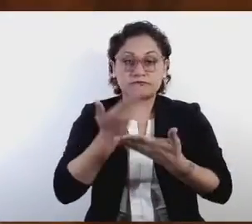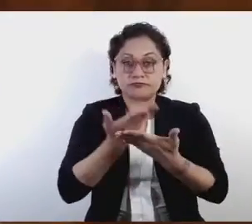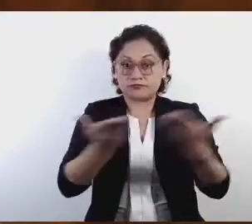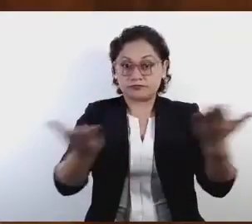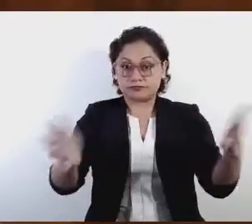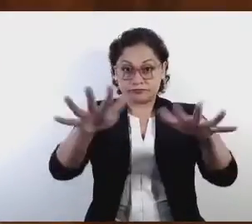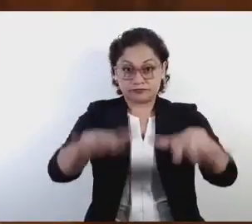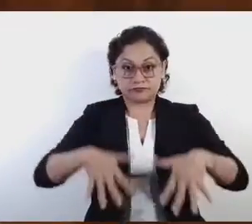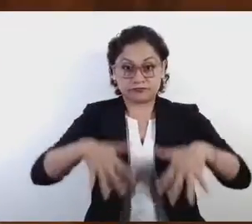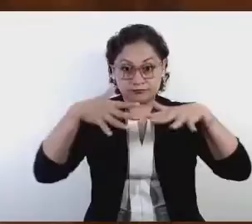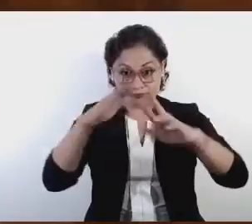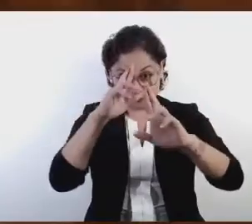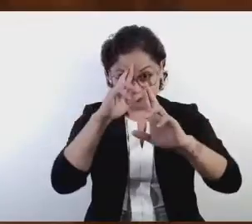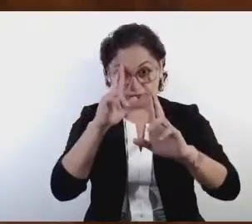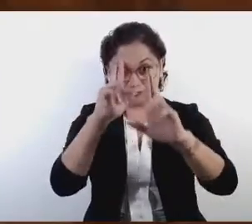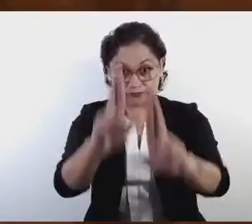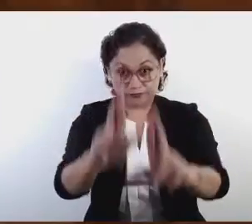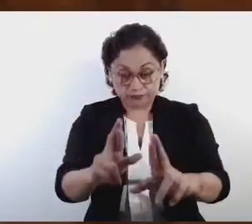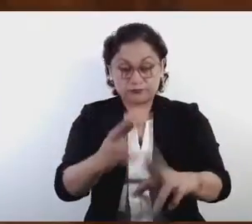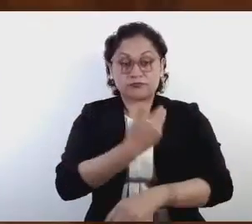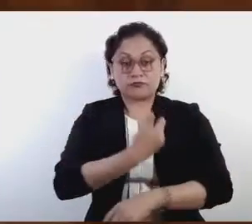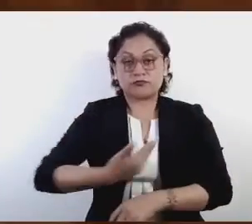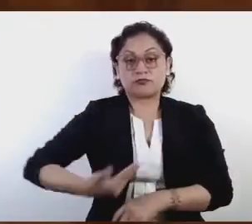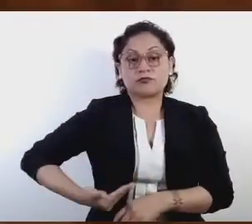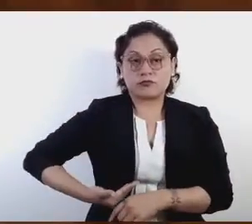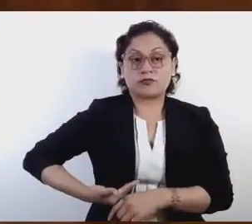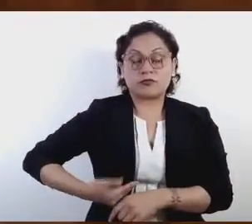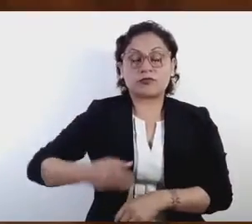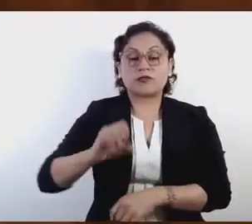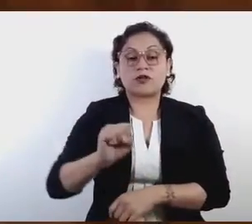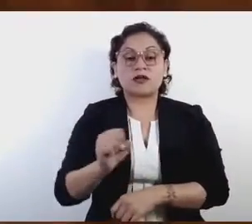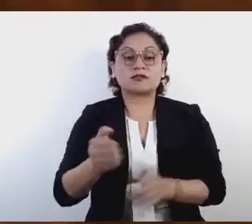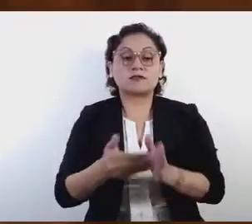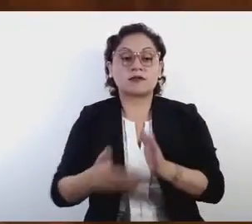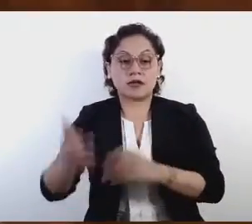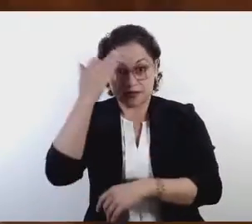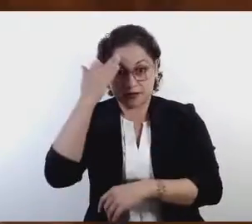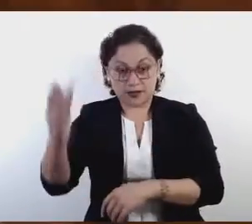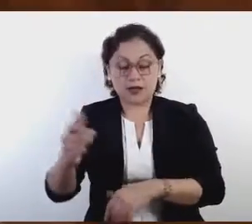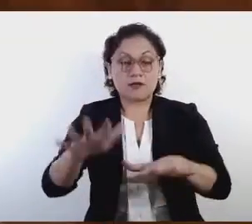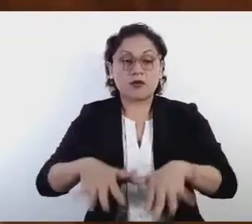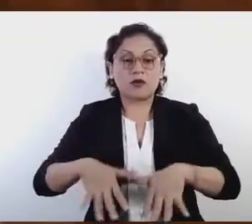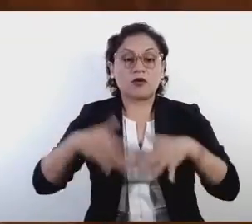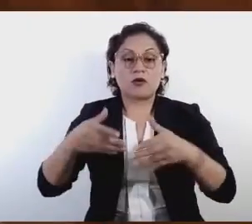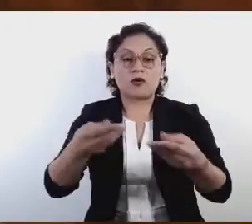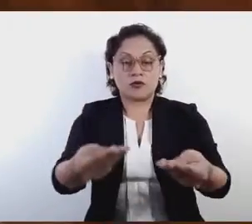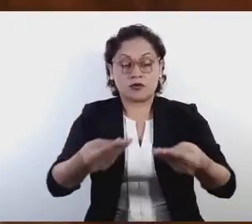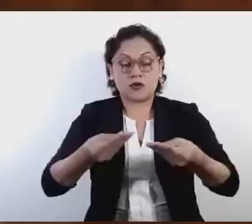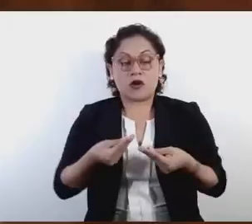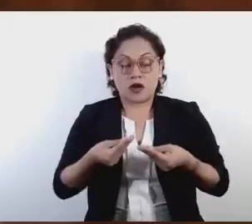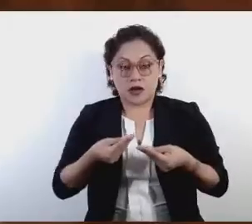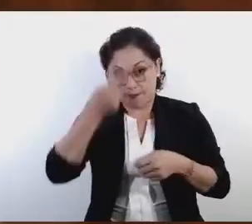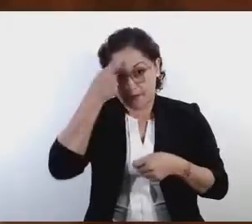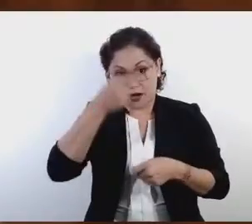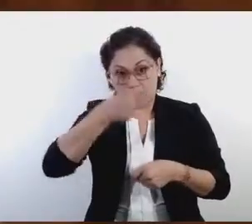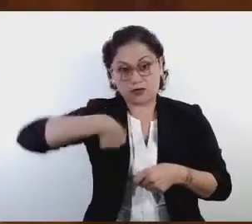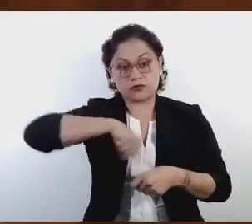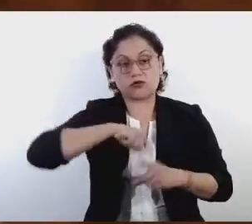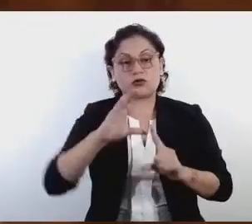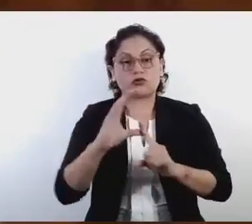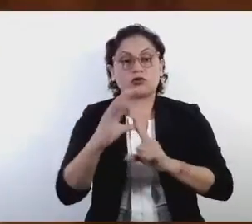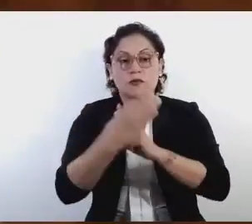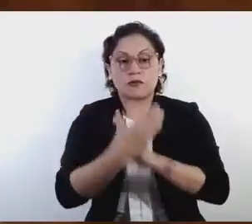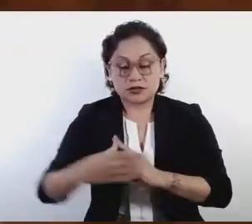presidencia de la sexagésima legislatura envió a la Comisión Legislativa de Gobernación y Puntos Constitucionales para su estudio y